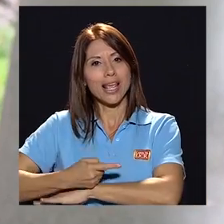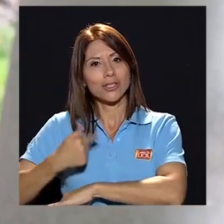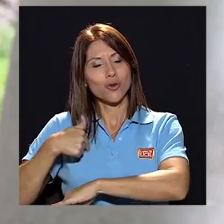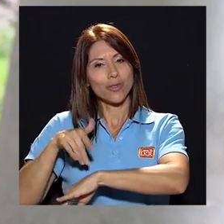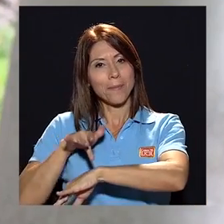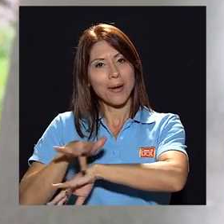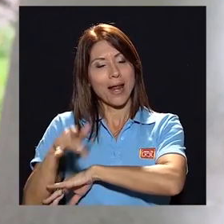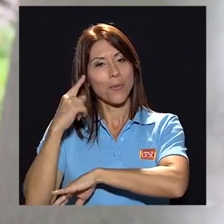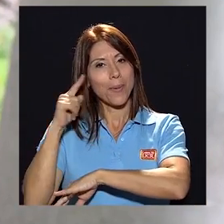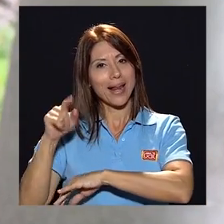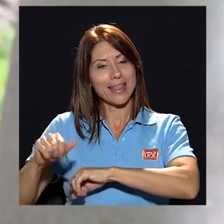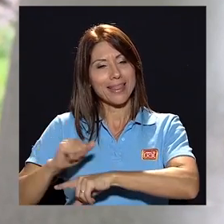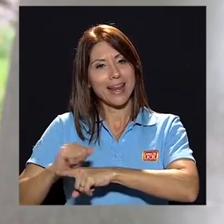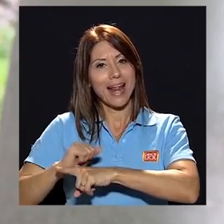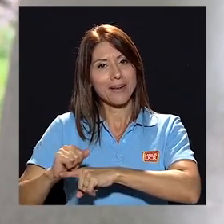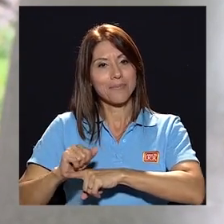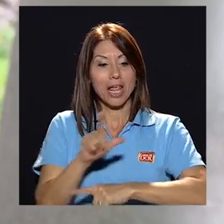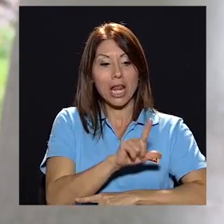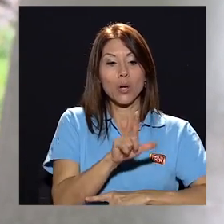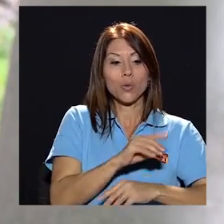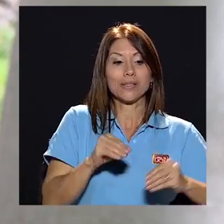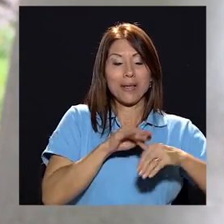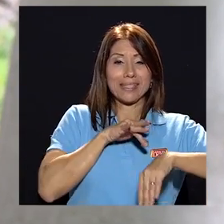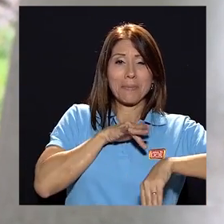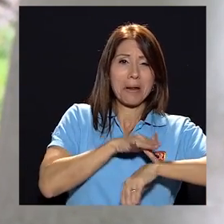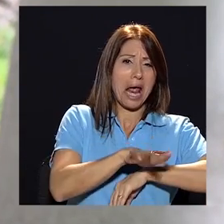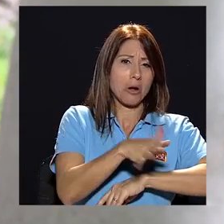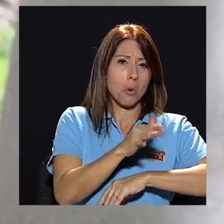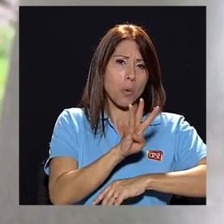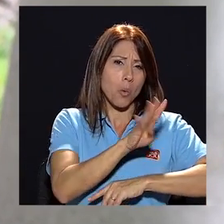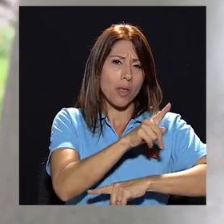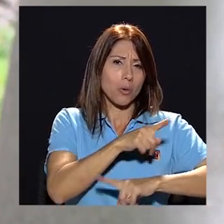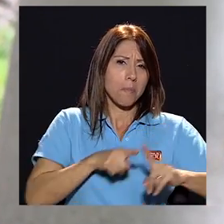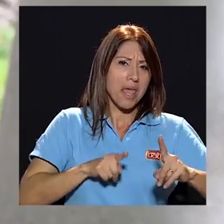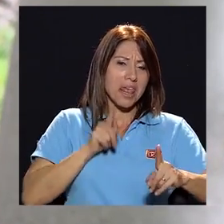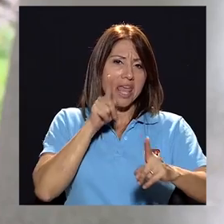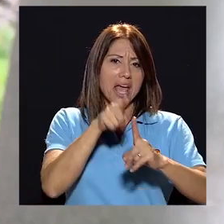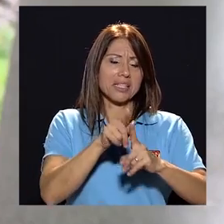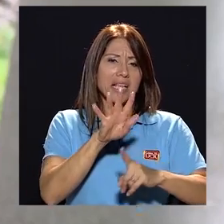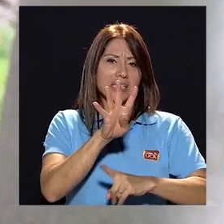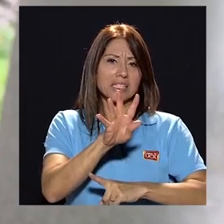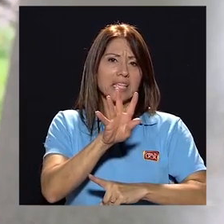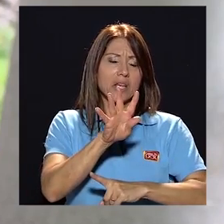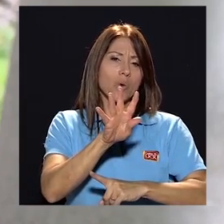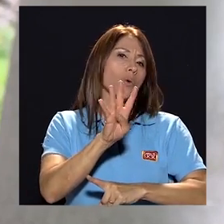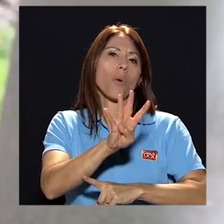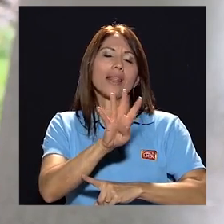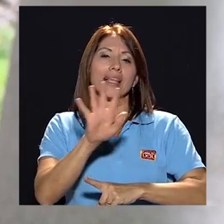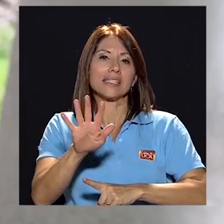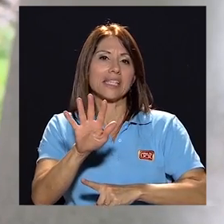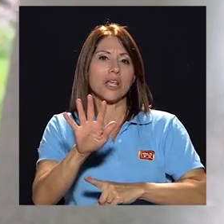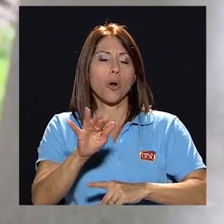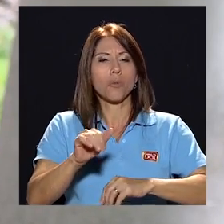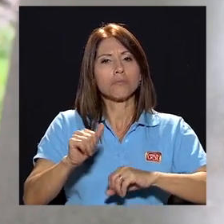entrenar el lunes yo me levanto más temprano voy a hacer un poco de ejercicio tipo 4 y media de la mañana a 5 y 30 a 5 y 45